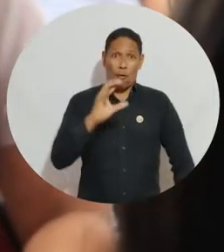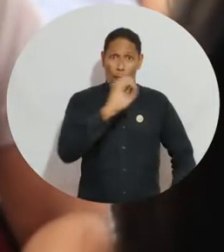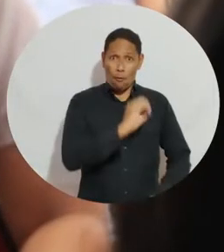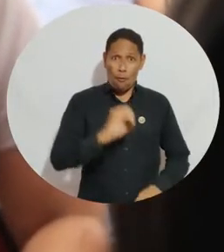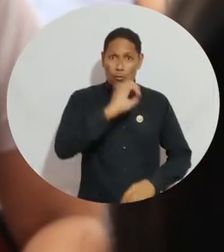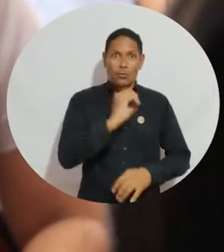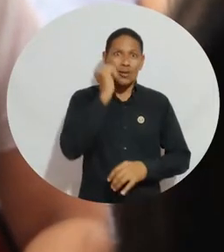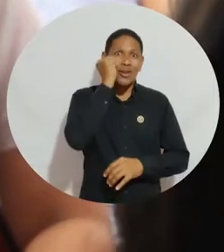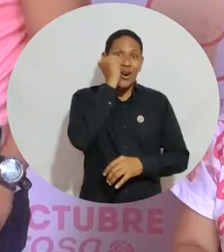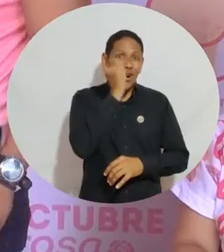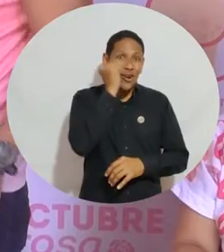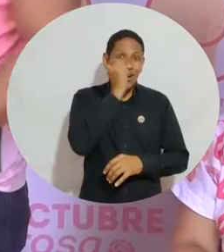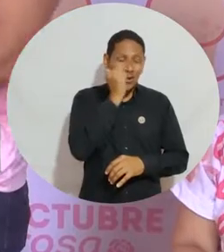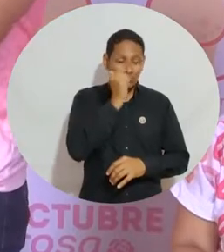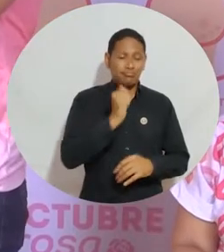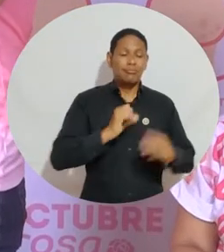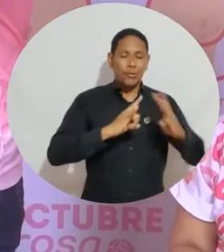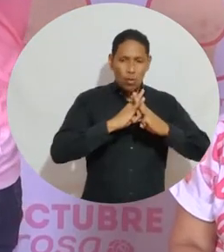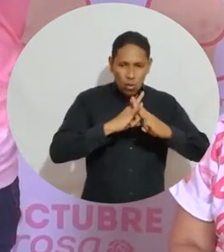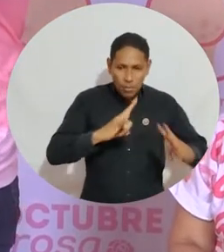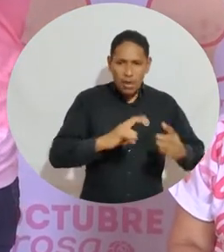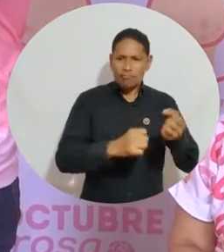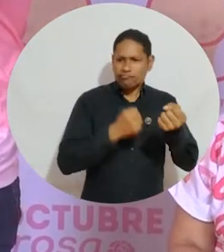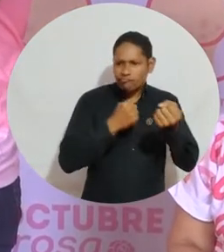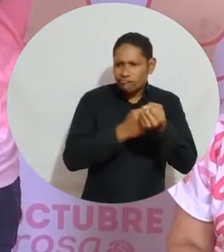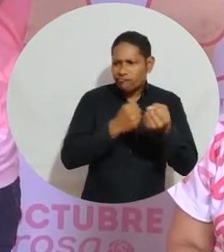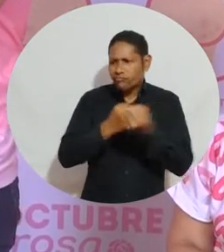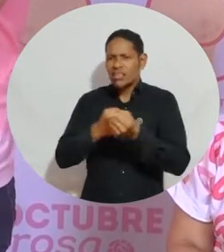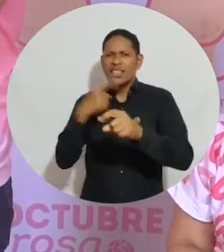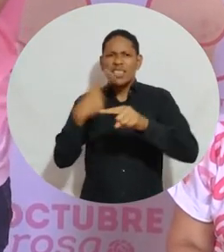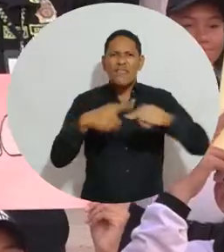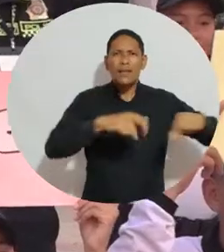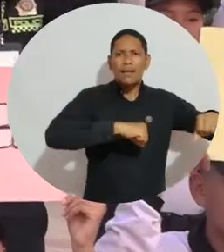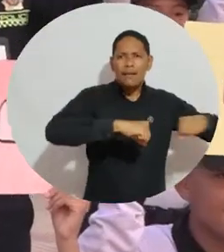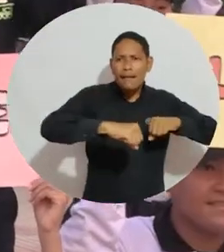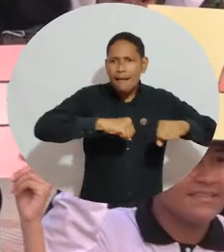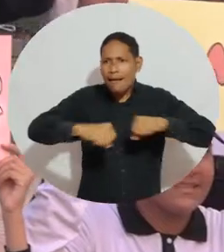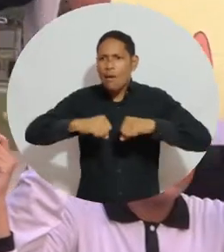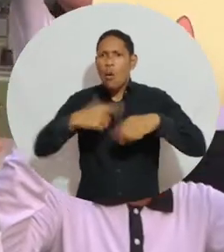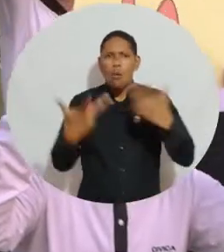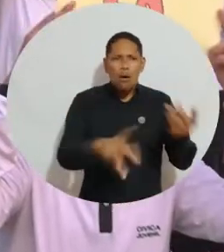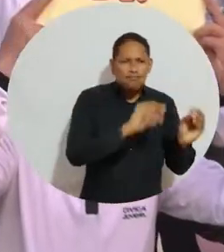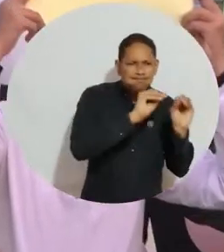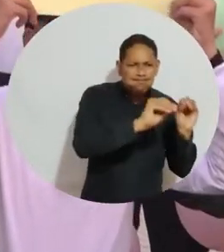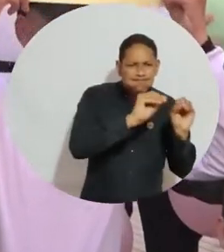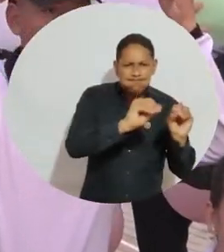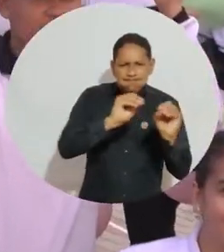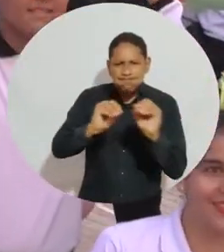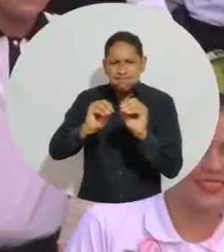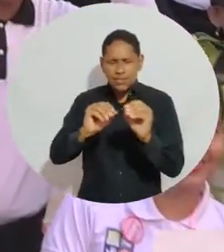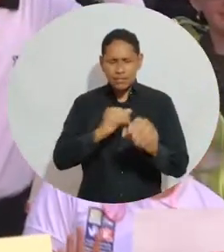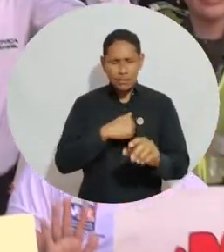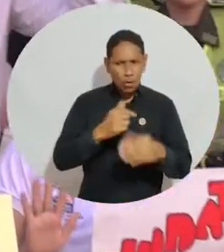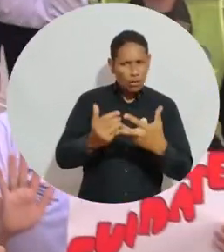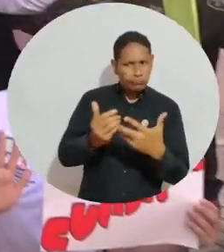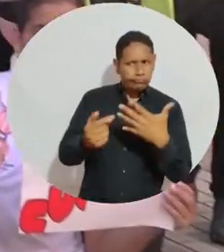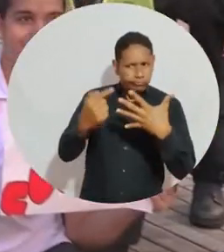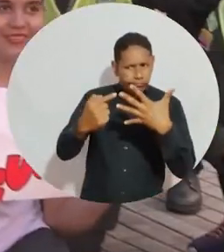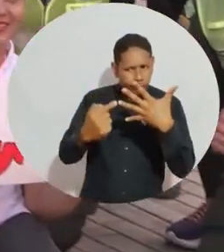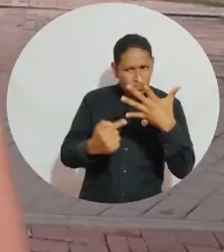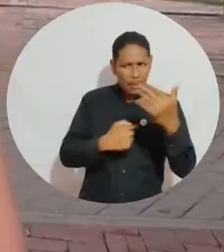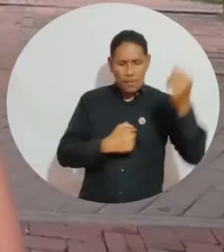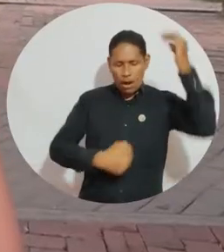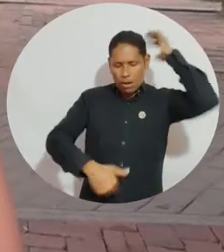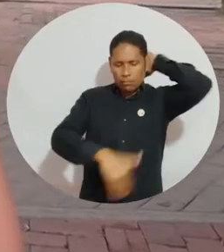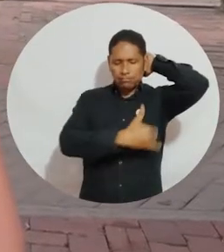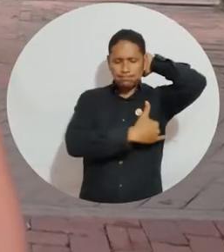Rosa, nuestra Casa de Estudios Superiores ha apoyado actividades de educación sobre las señales de alerta y el autoexamen de